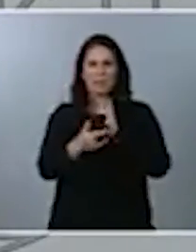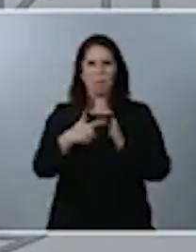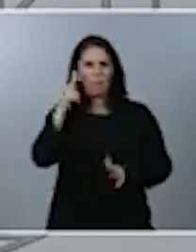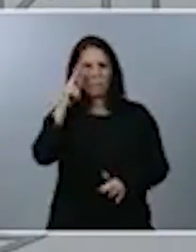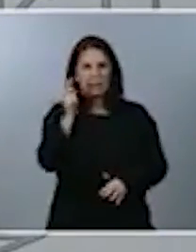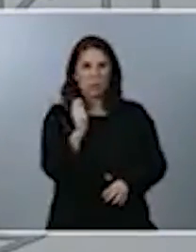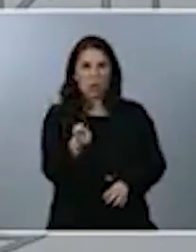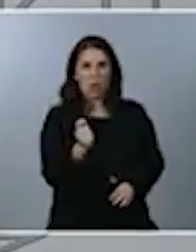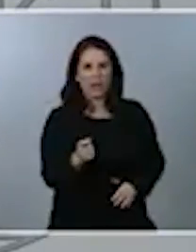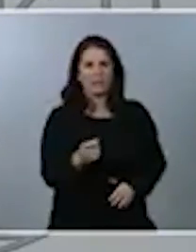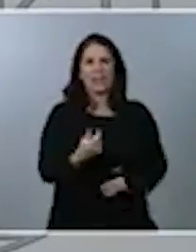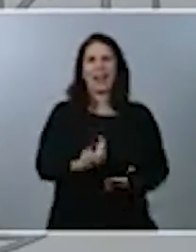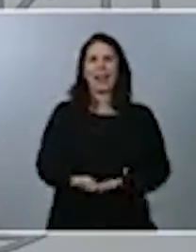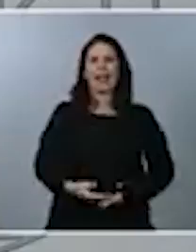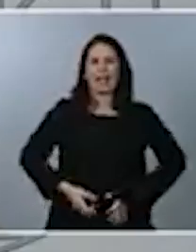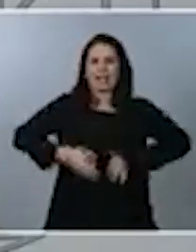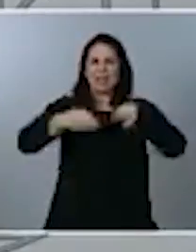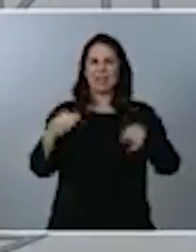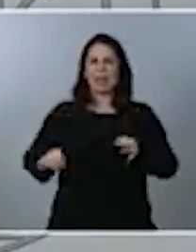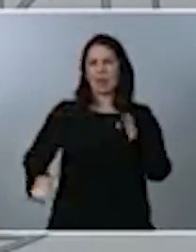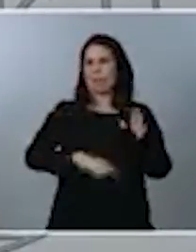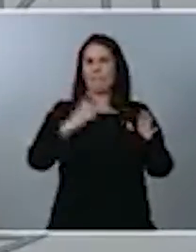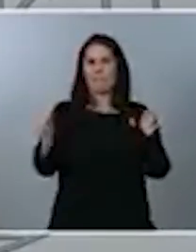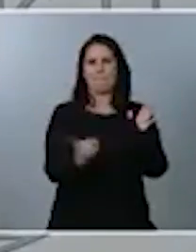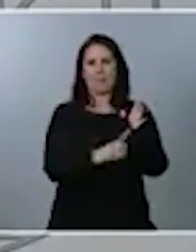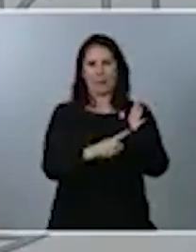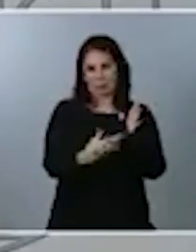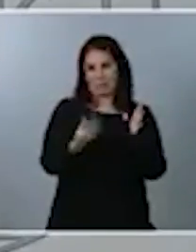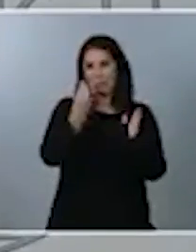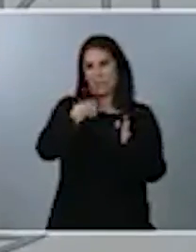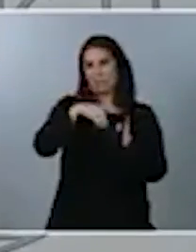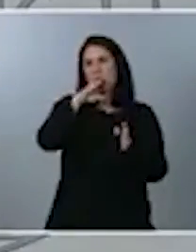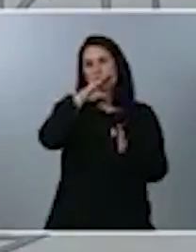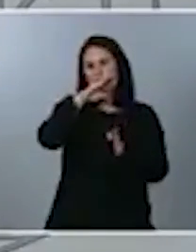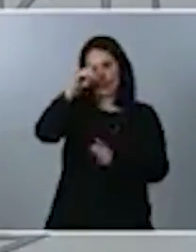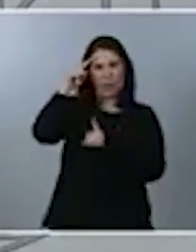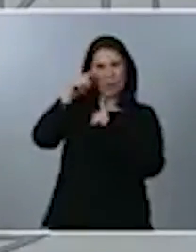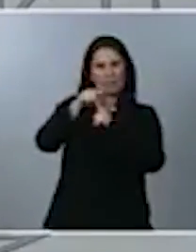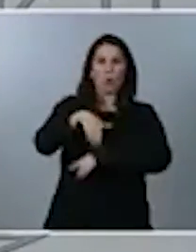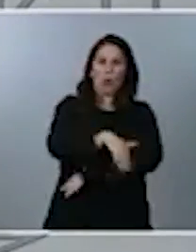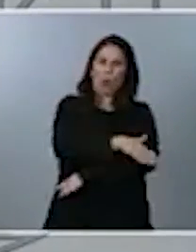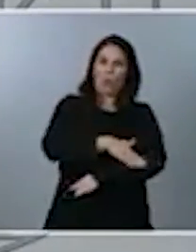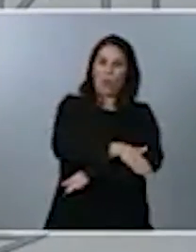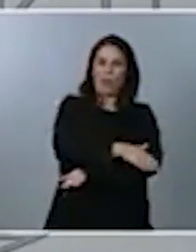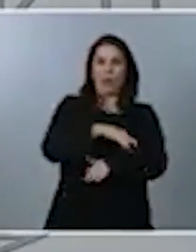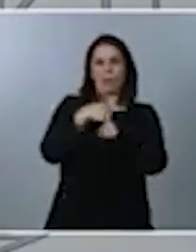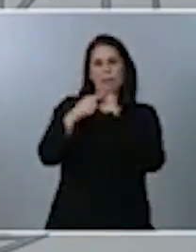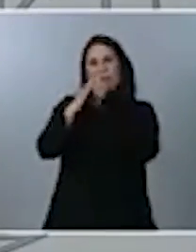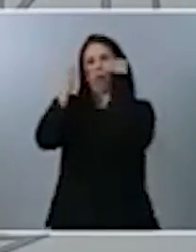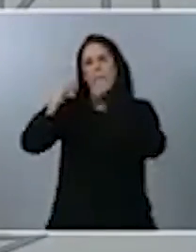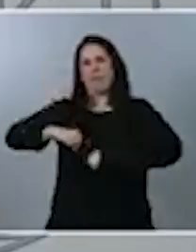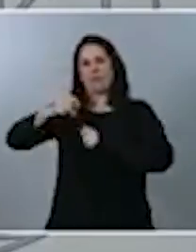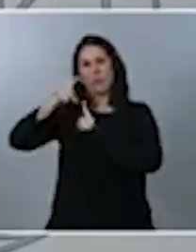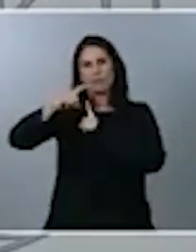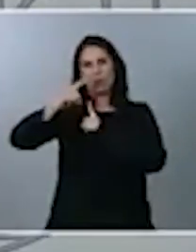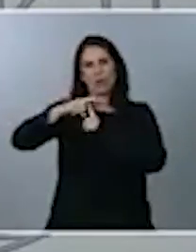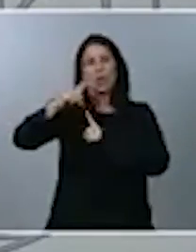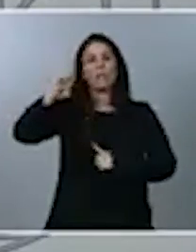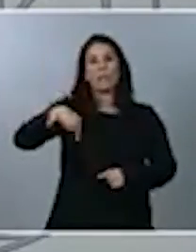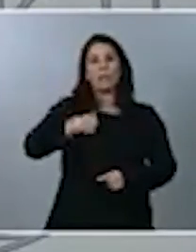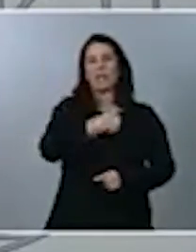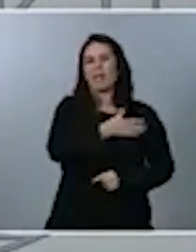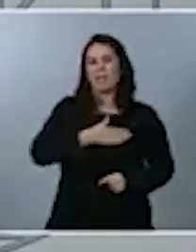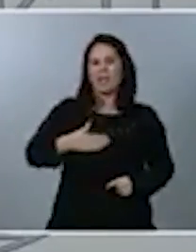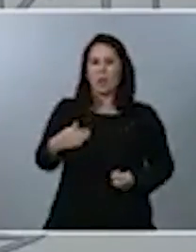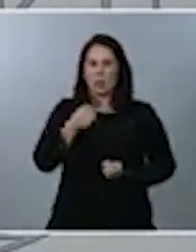garantizado, como es el objetivo de este Gobierno y del propio pacto de Toledo. Y también quiero trasladar un mensaje de confianza